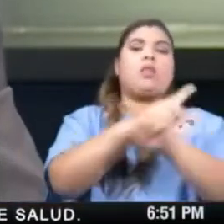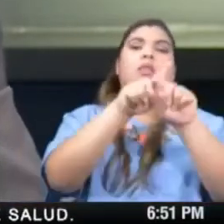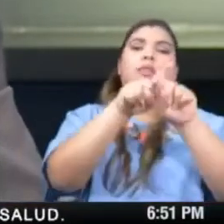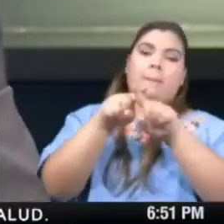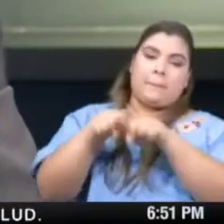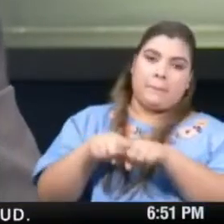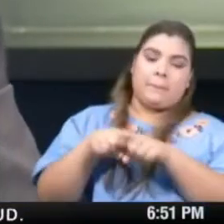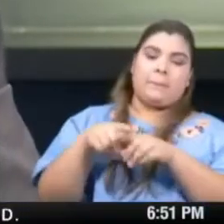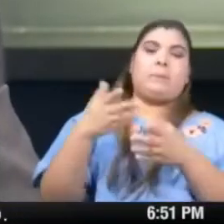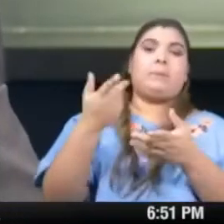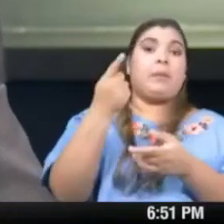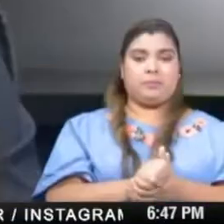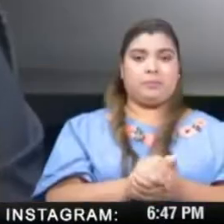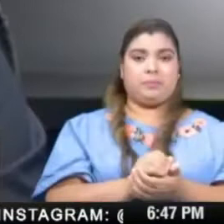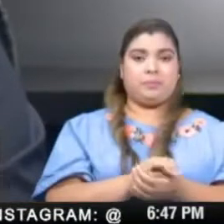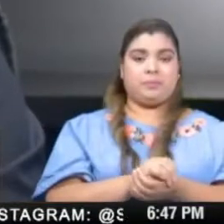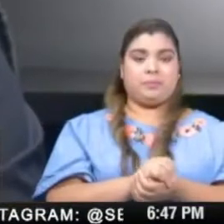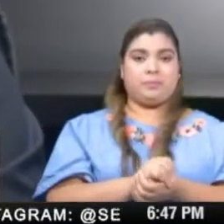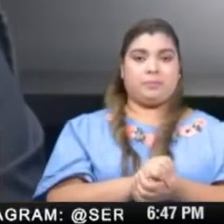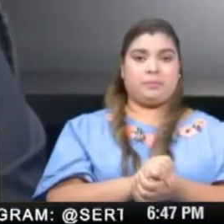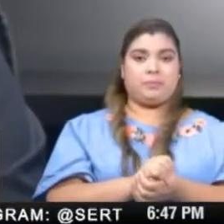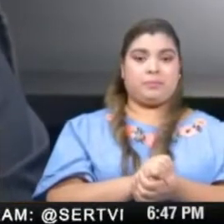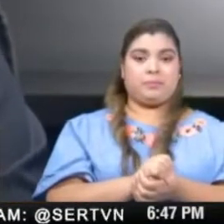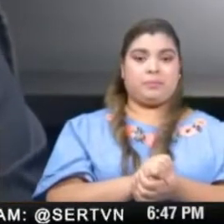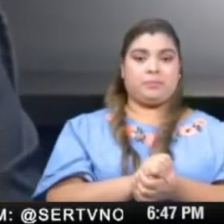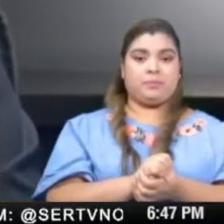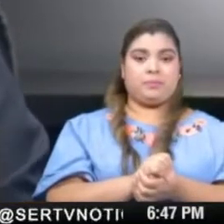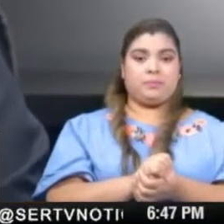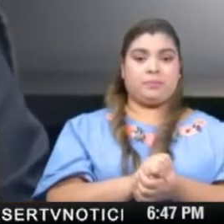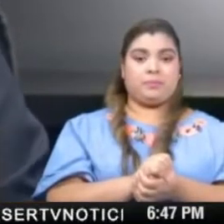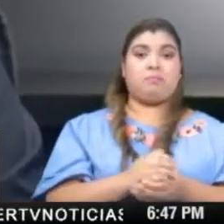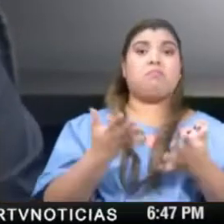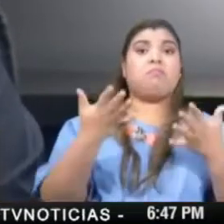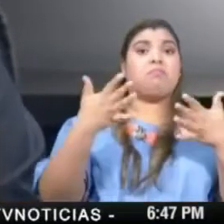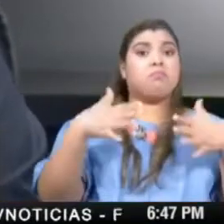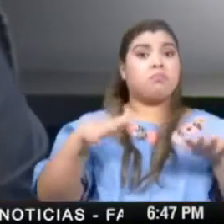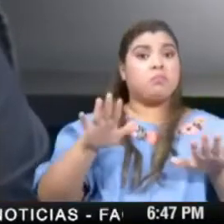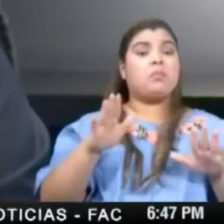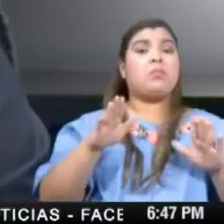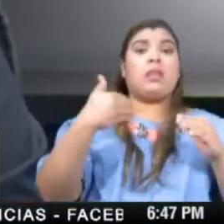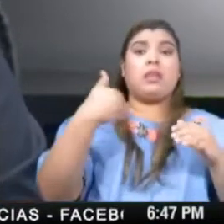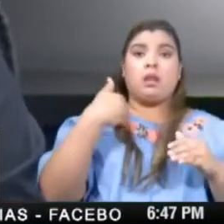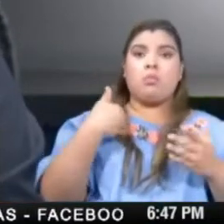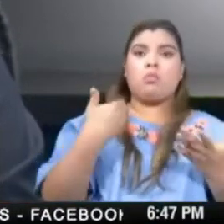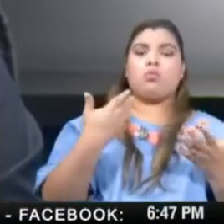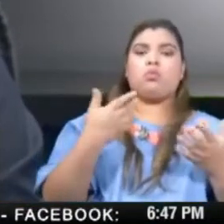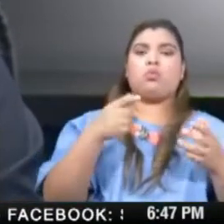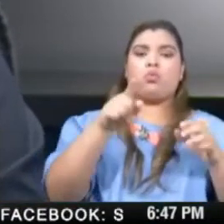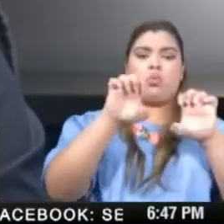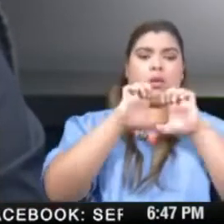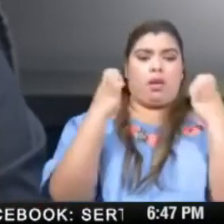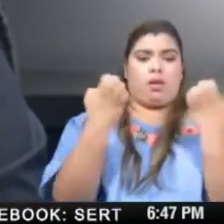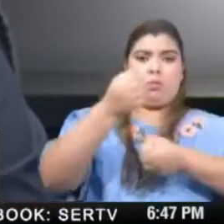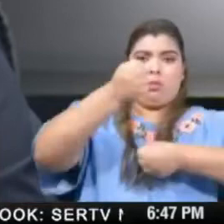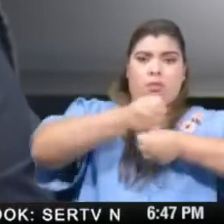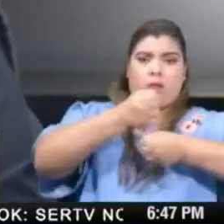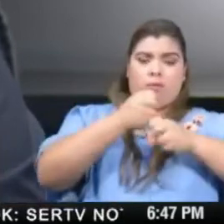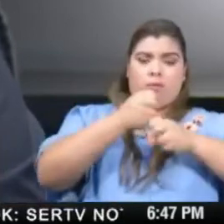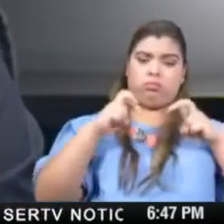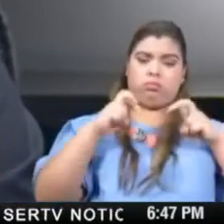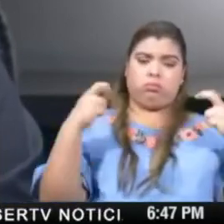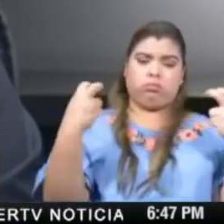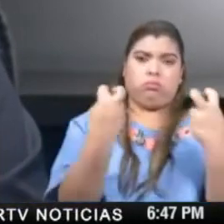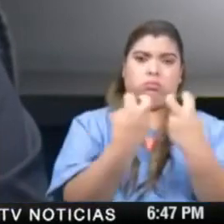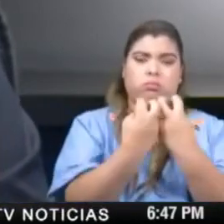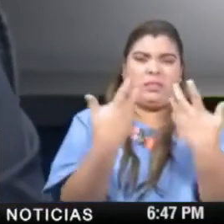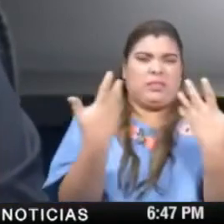para nuestro país. Nos hemos conformado en una mesa de trabajo para la recuperación